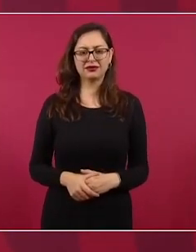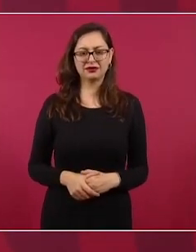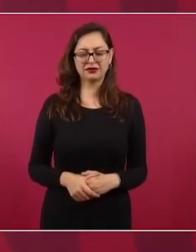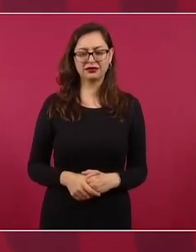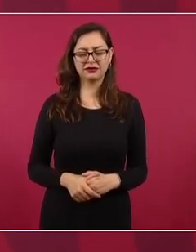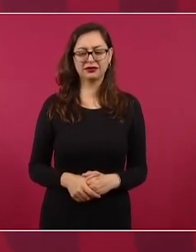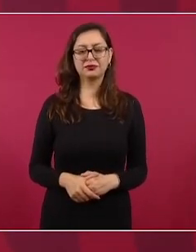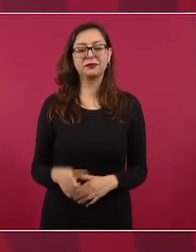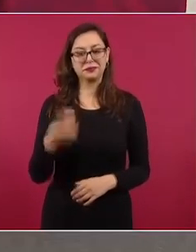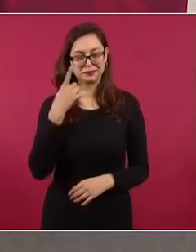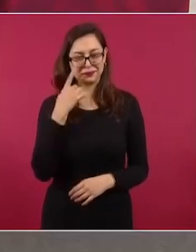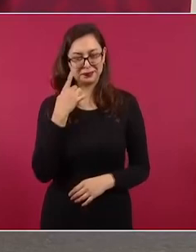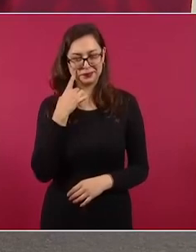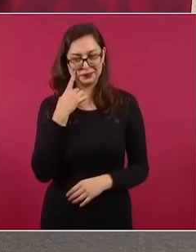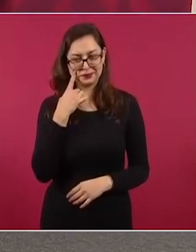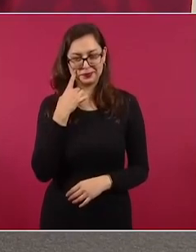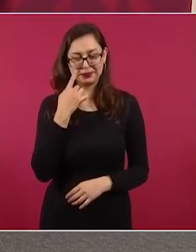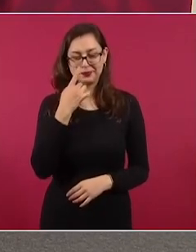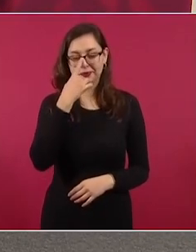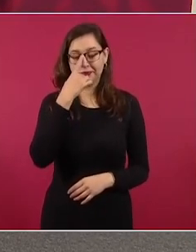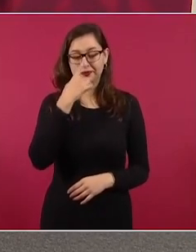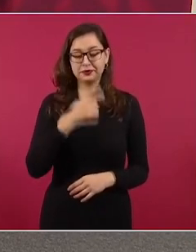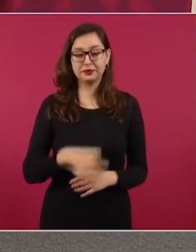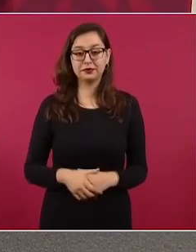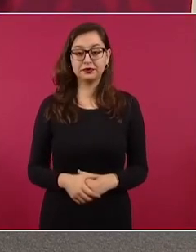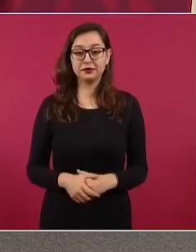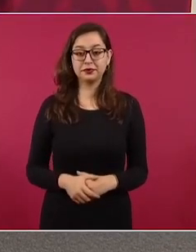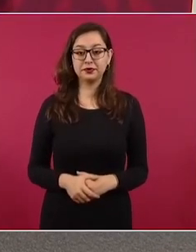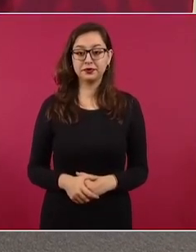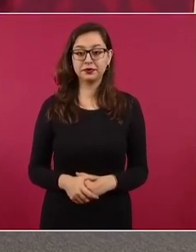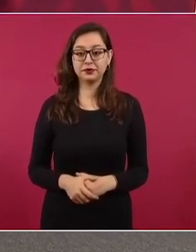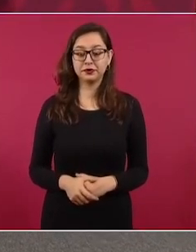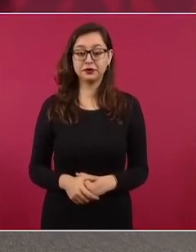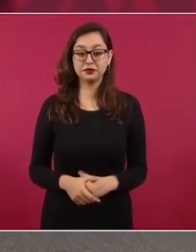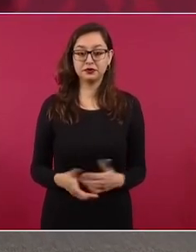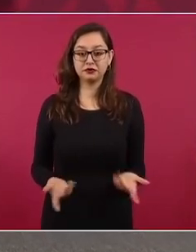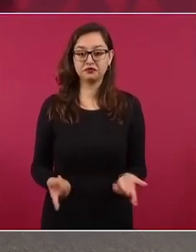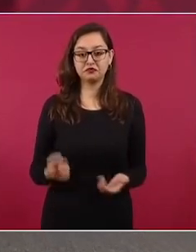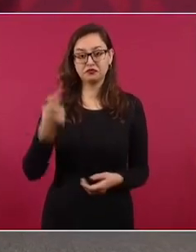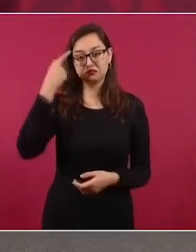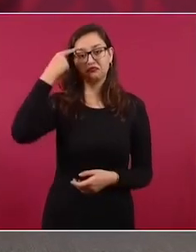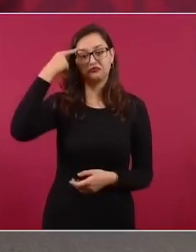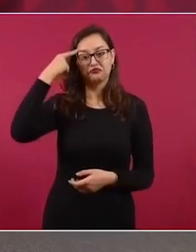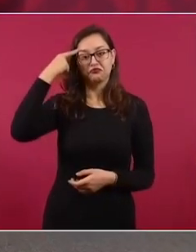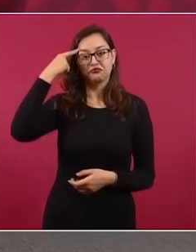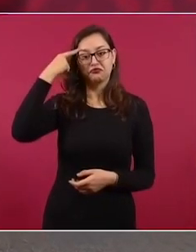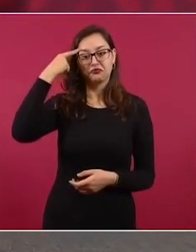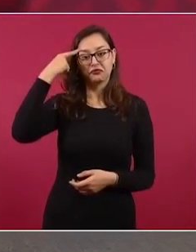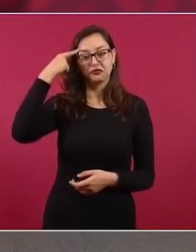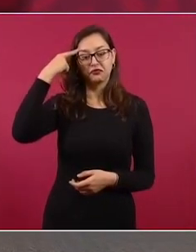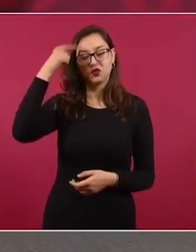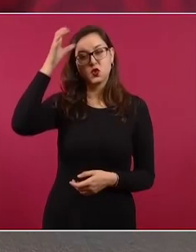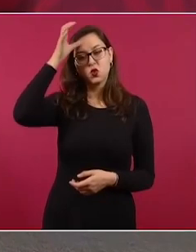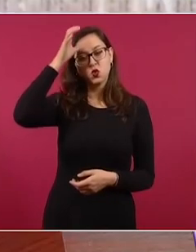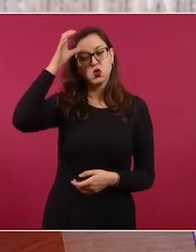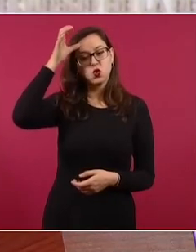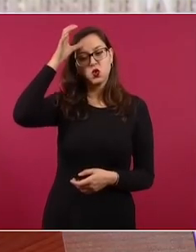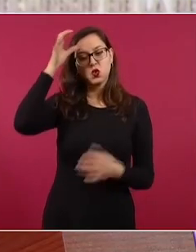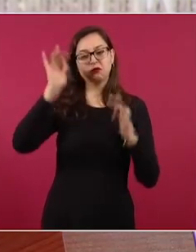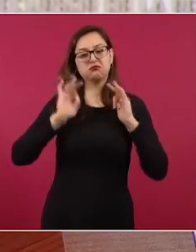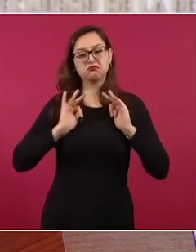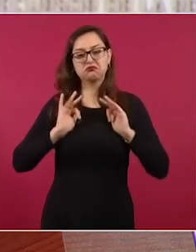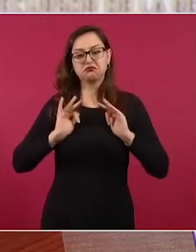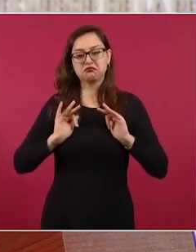miren, si está uno bien con nuestras conciencias,